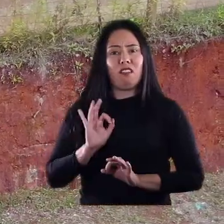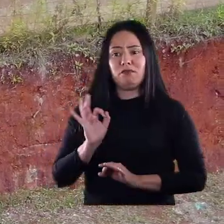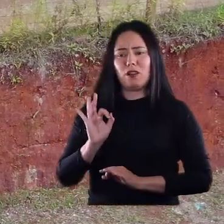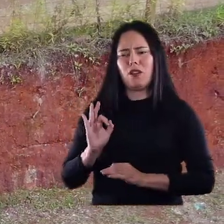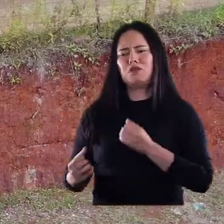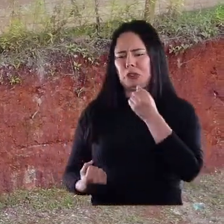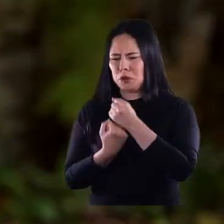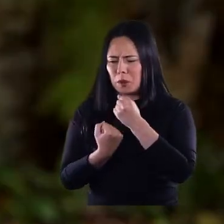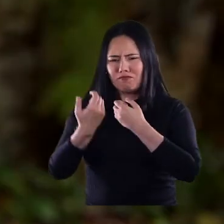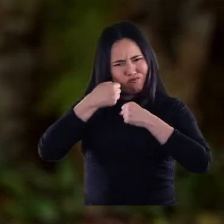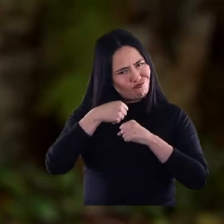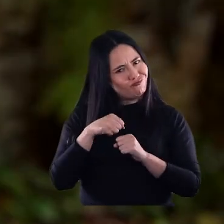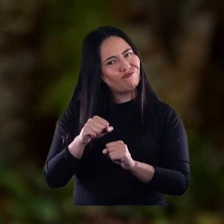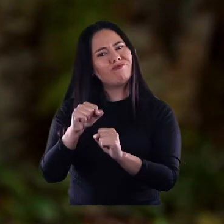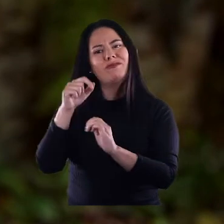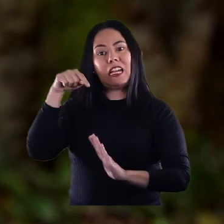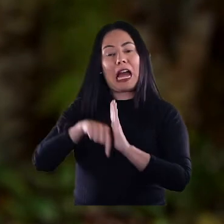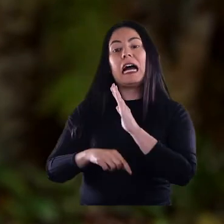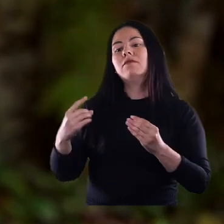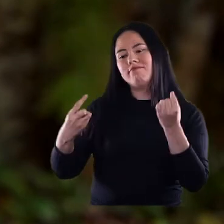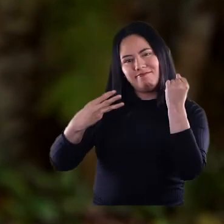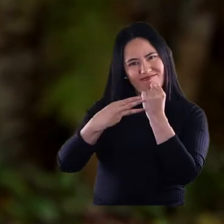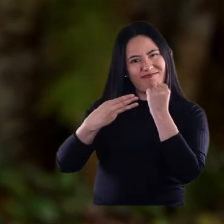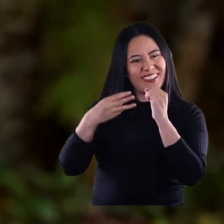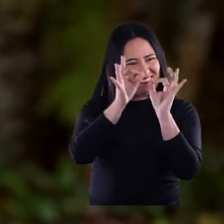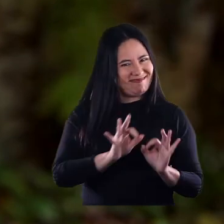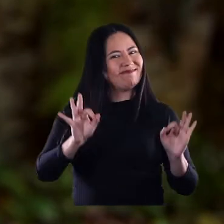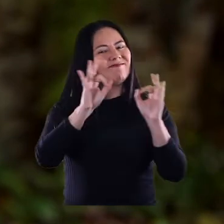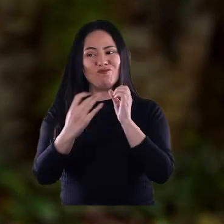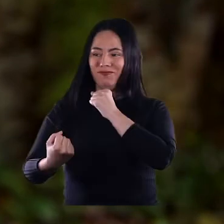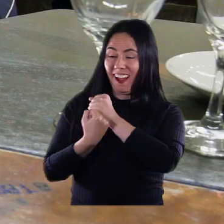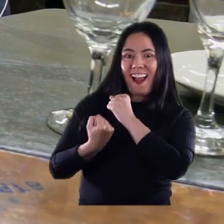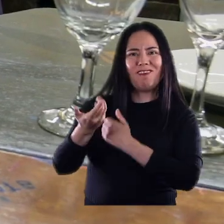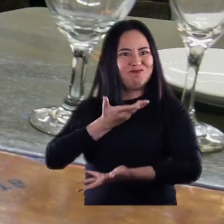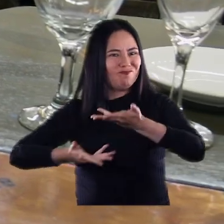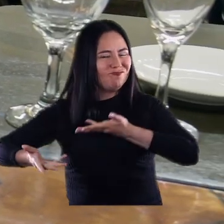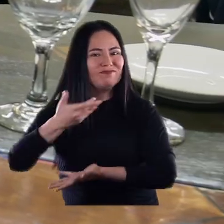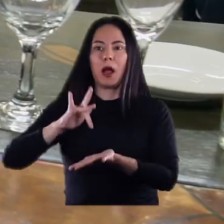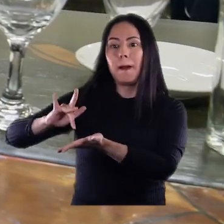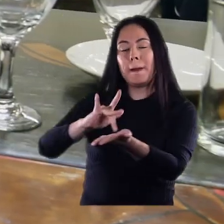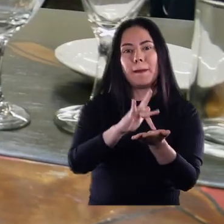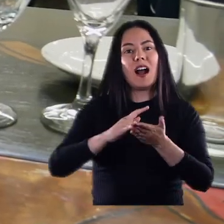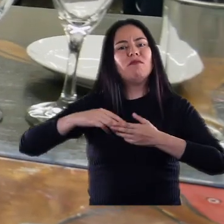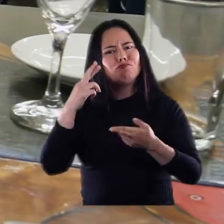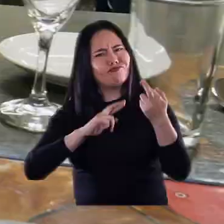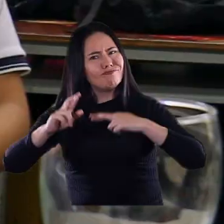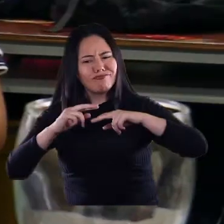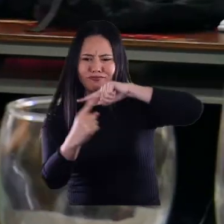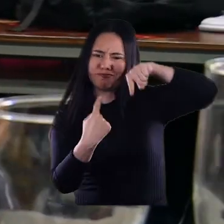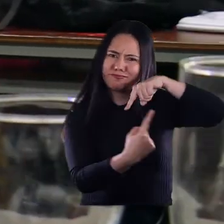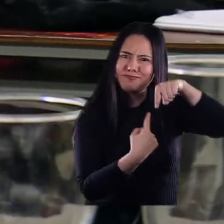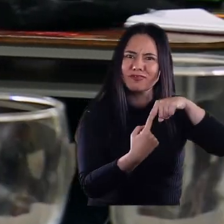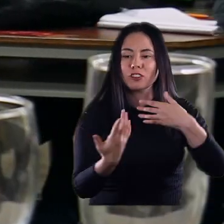No sirve mucho nuestro esfuerzo sin el apoyo externo, entonces inicialmente Senac busca que ha sido incondicional con nosotros, nos apoya en esa apuesta desde turismo.